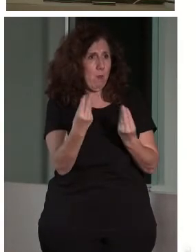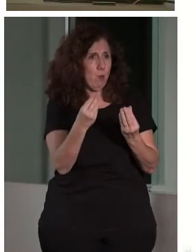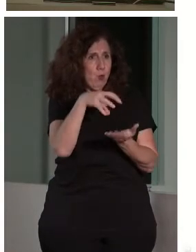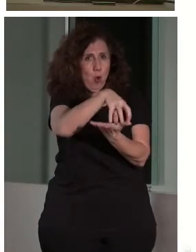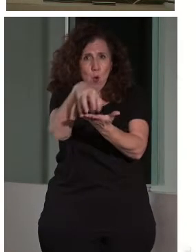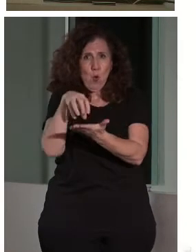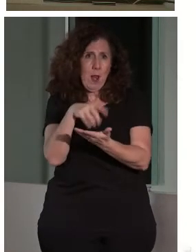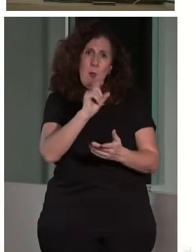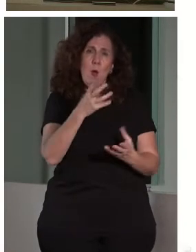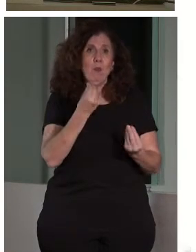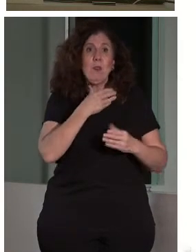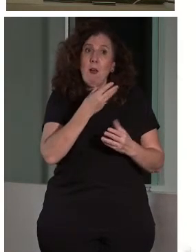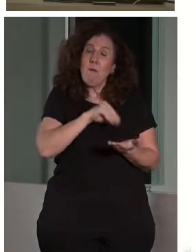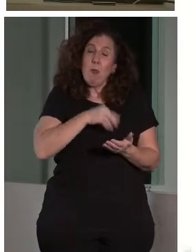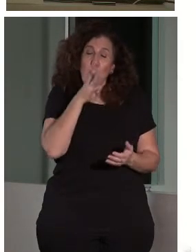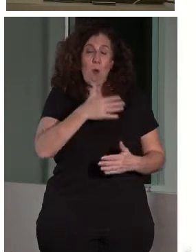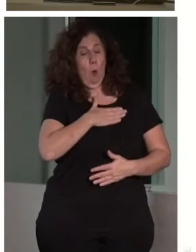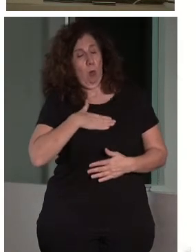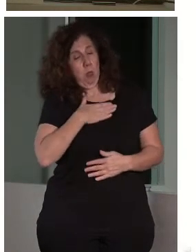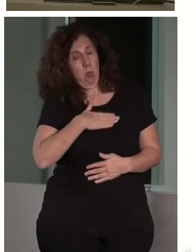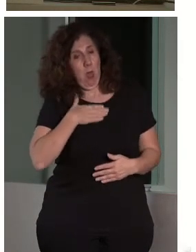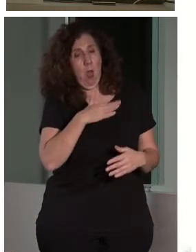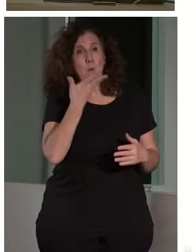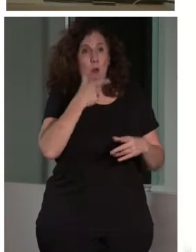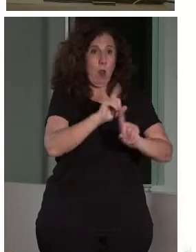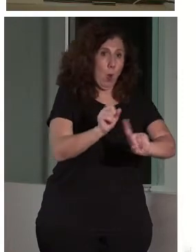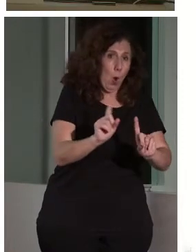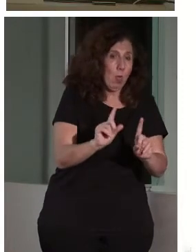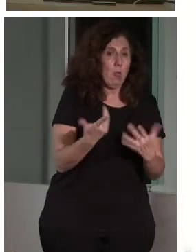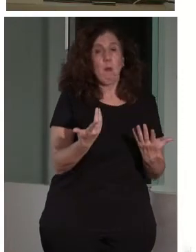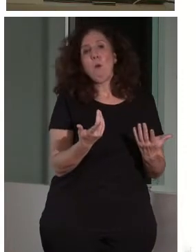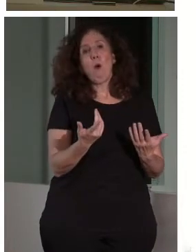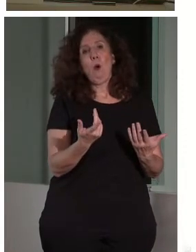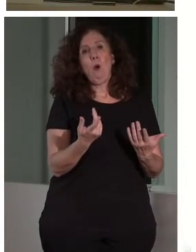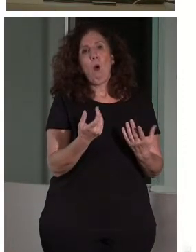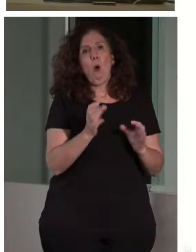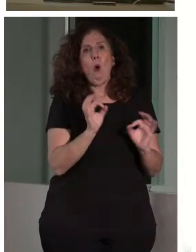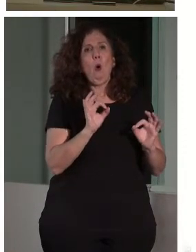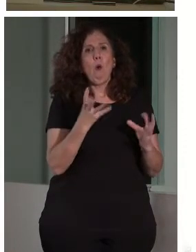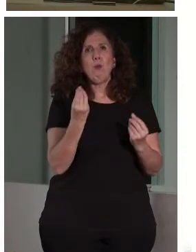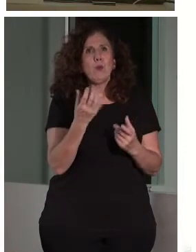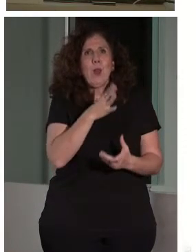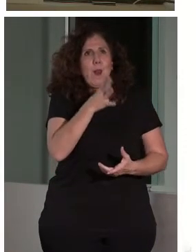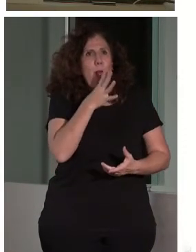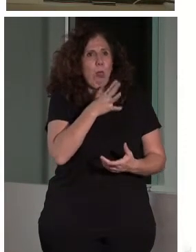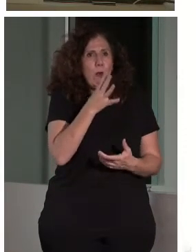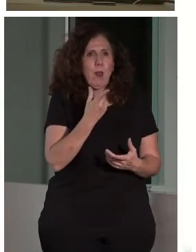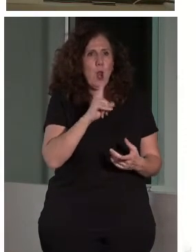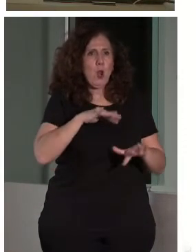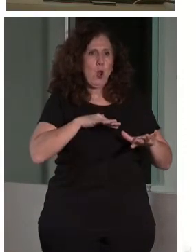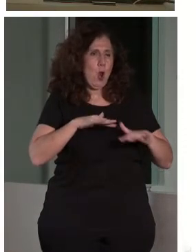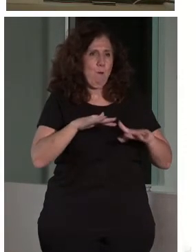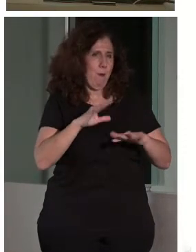no seamos cómodos, muchas veces por comodidad, por desconocimiento, por muchos motivos, pues no nos movemos.